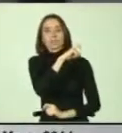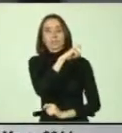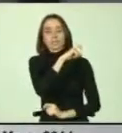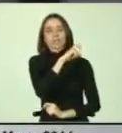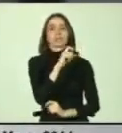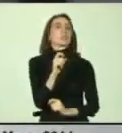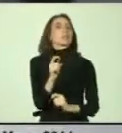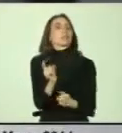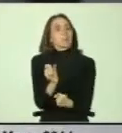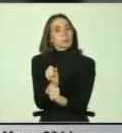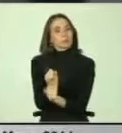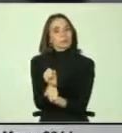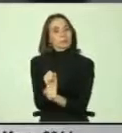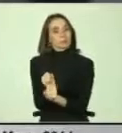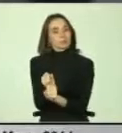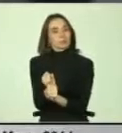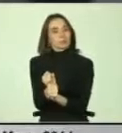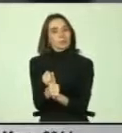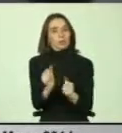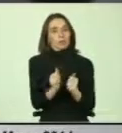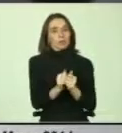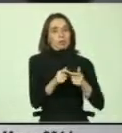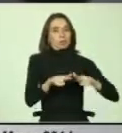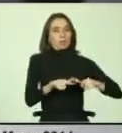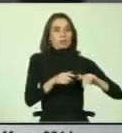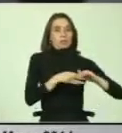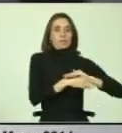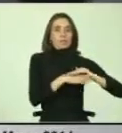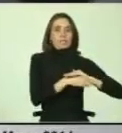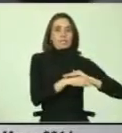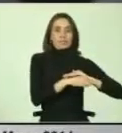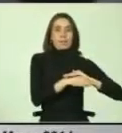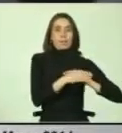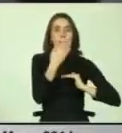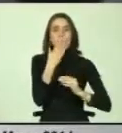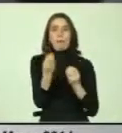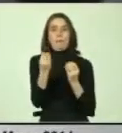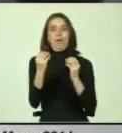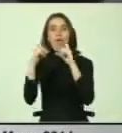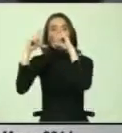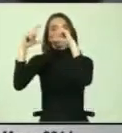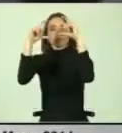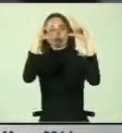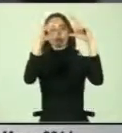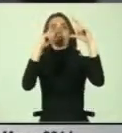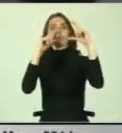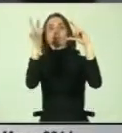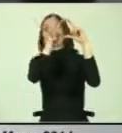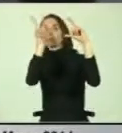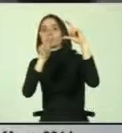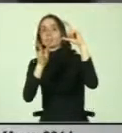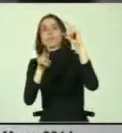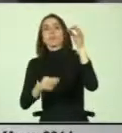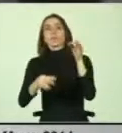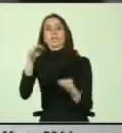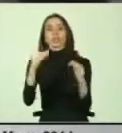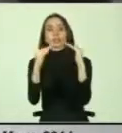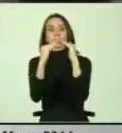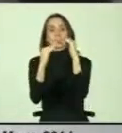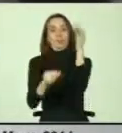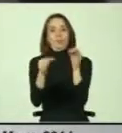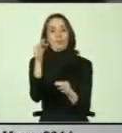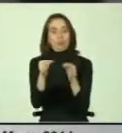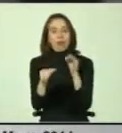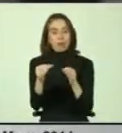Se está trabajando con nuestro Departamento de Accesibilidad con el objeto de mejorar la señalética de los tribunales de justicia. Se está